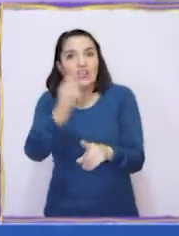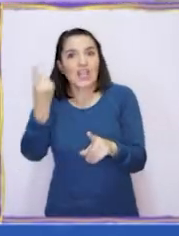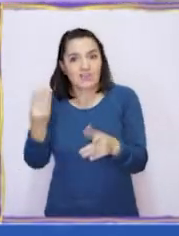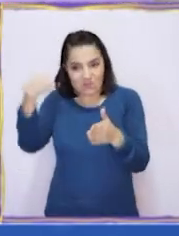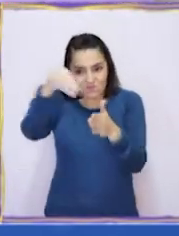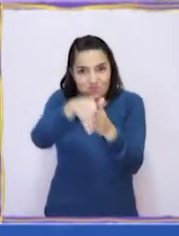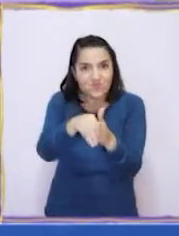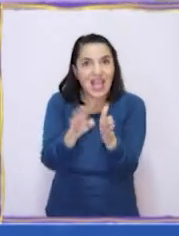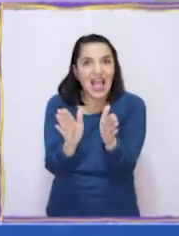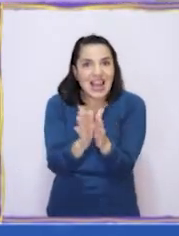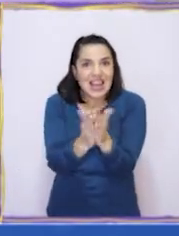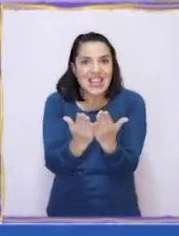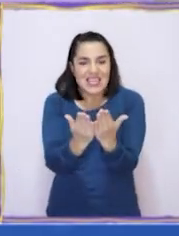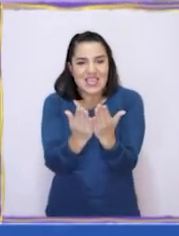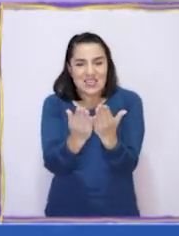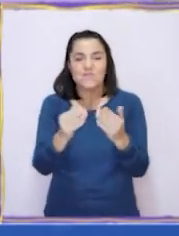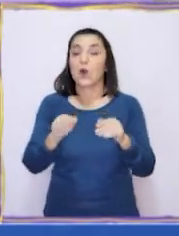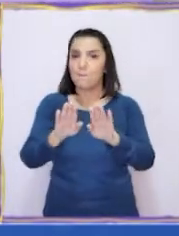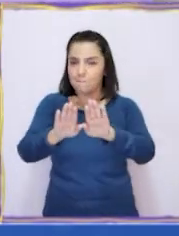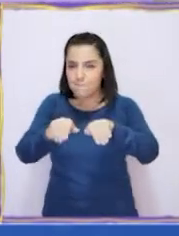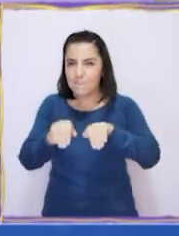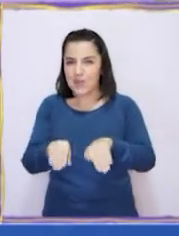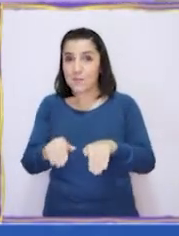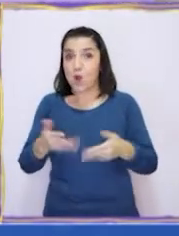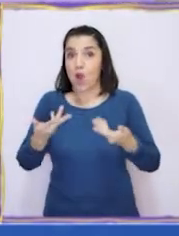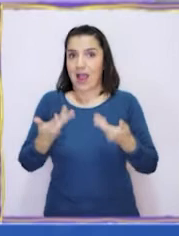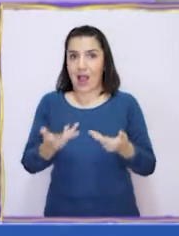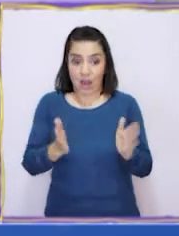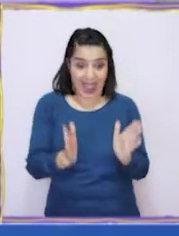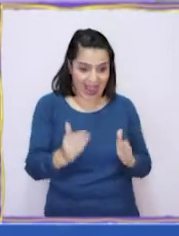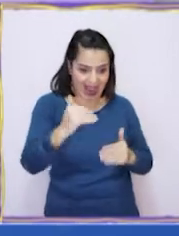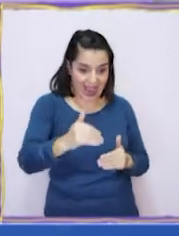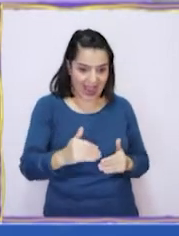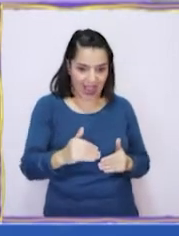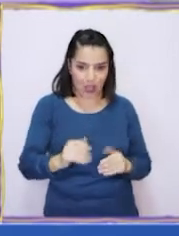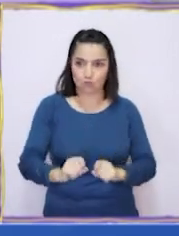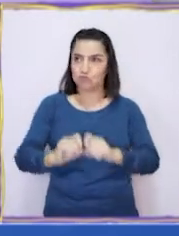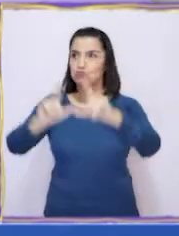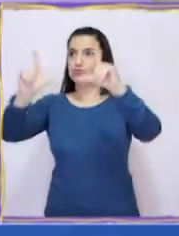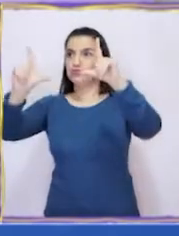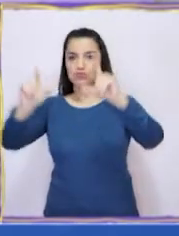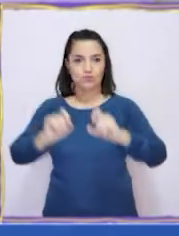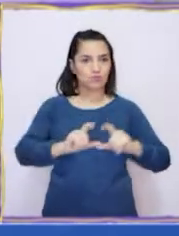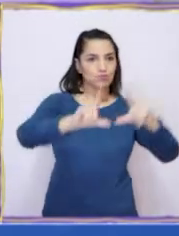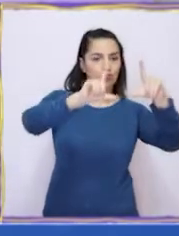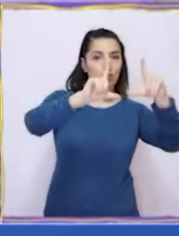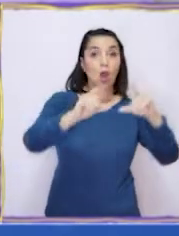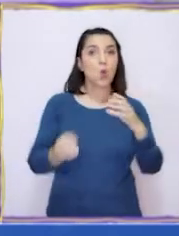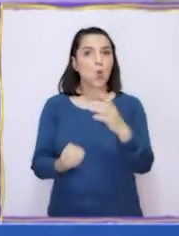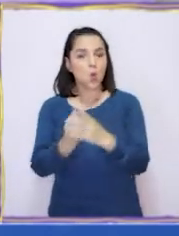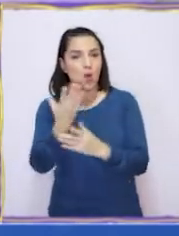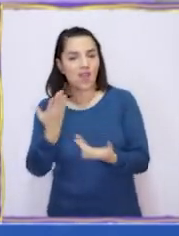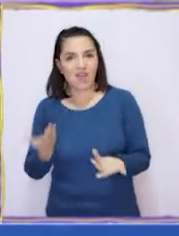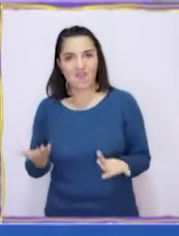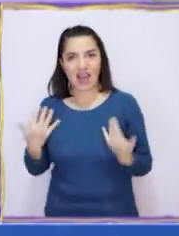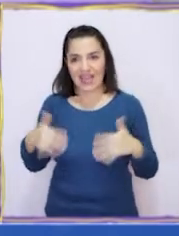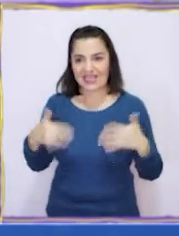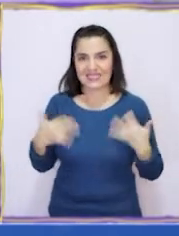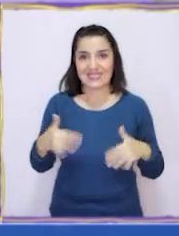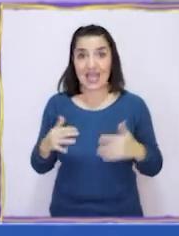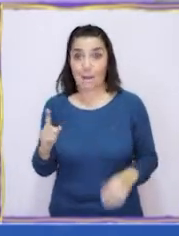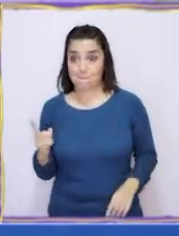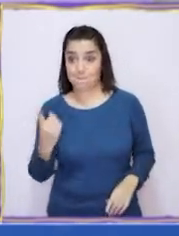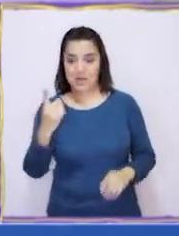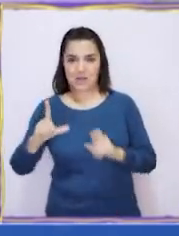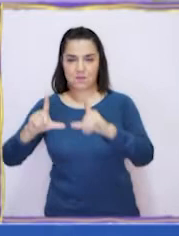¡Regresamos al mismo punto que antes! ¡Veamos qué aparece ahora de la caja! ¡Veamos! ¡Están saliendo nuevas imágenes!